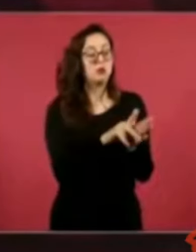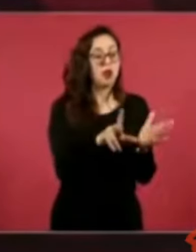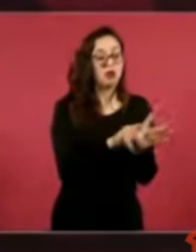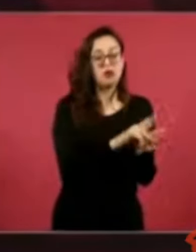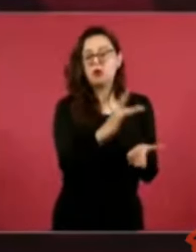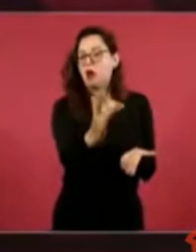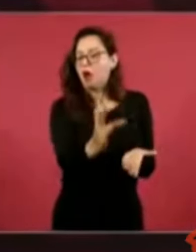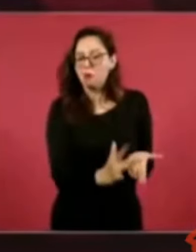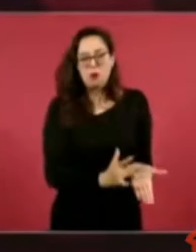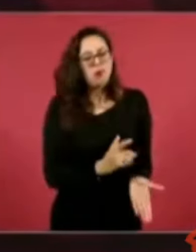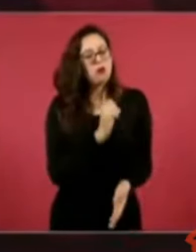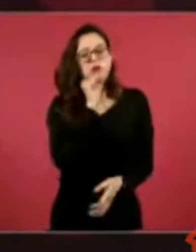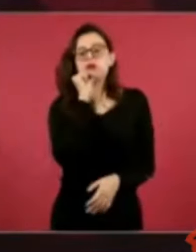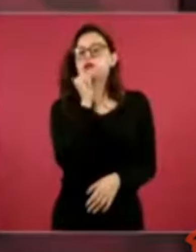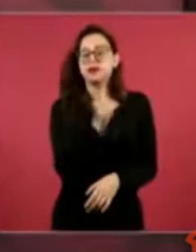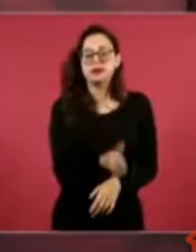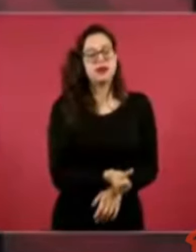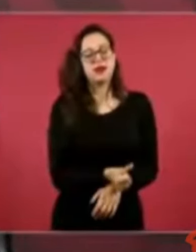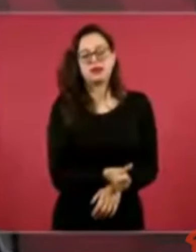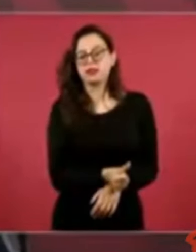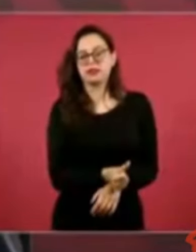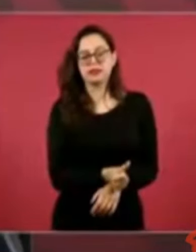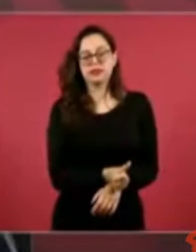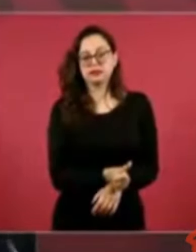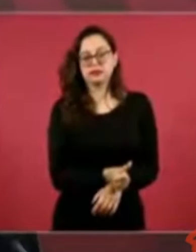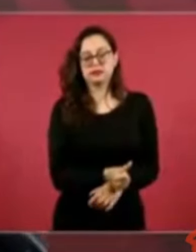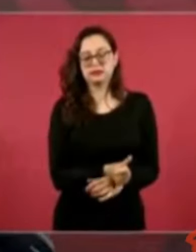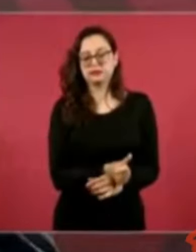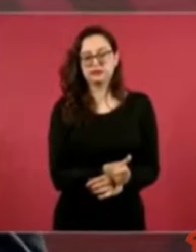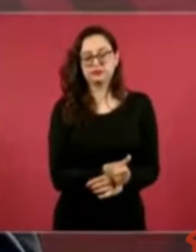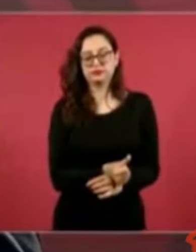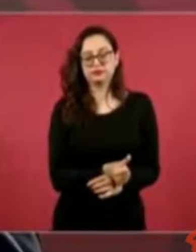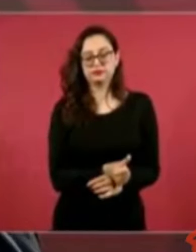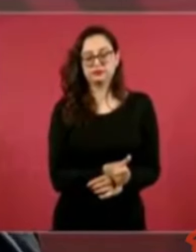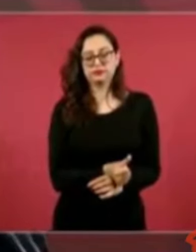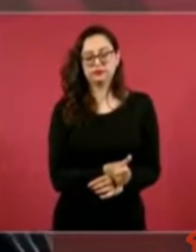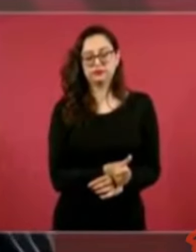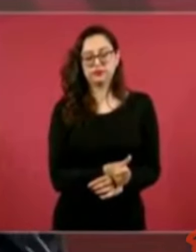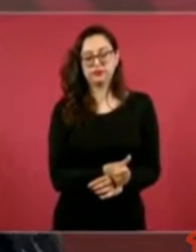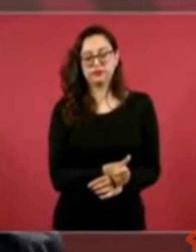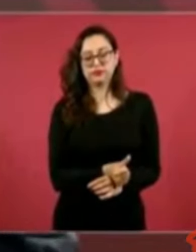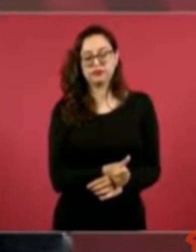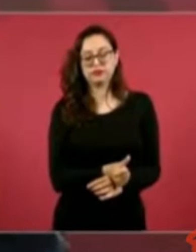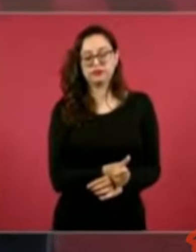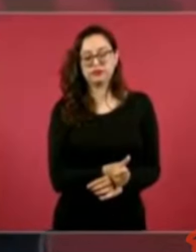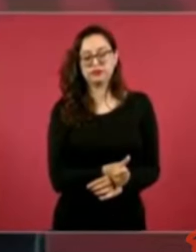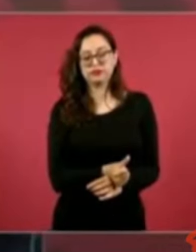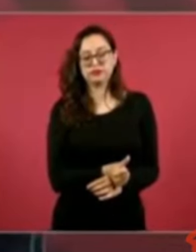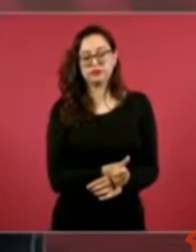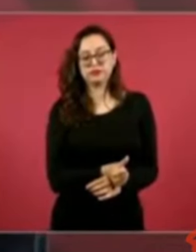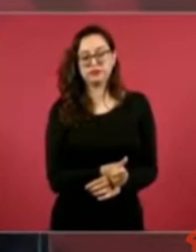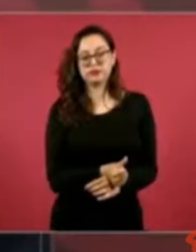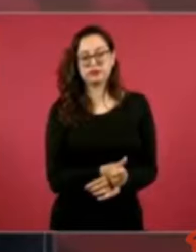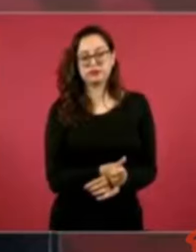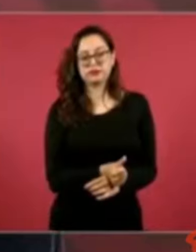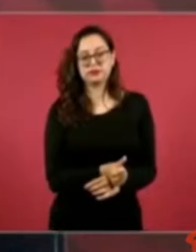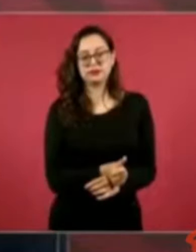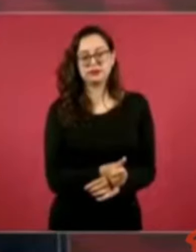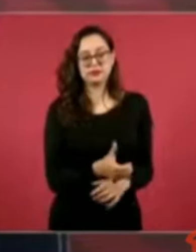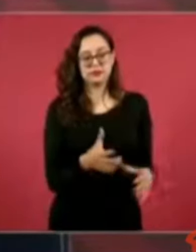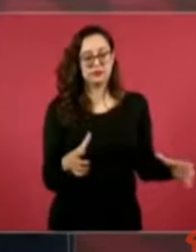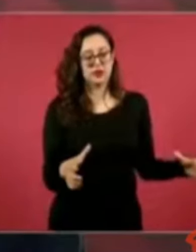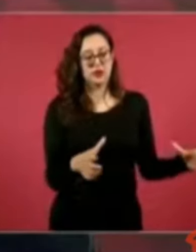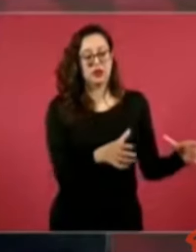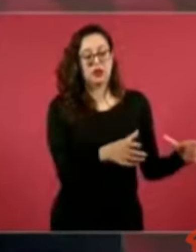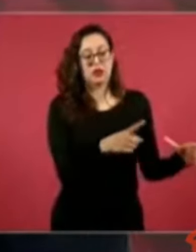formaban hasta hace poco la llamada